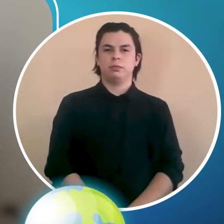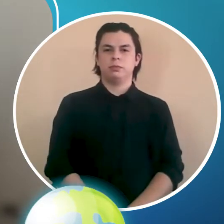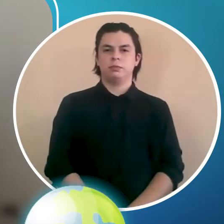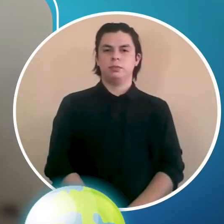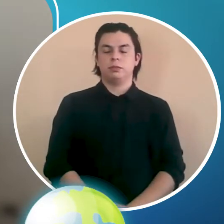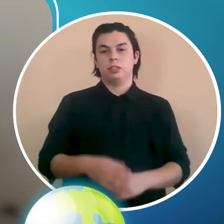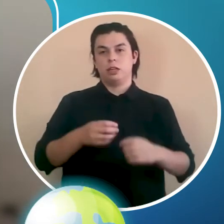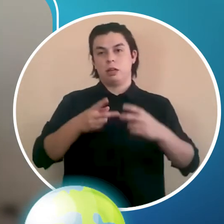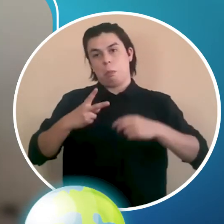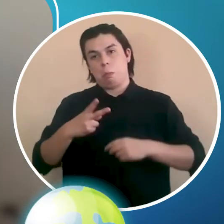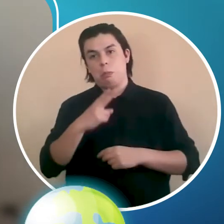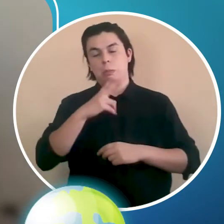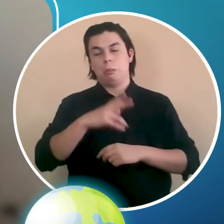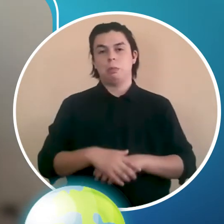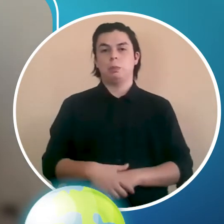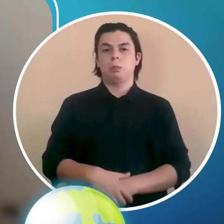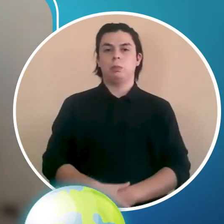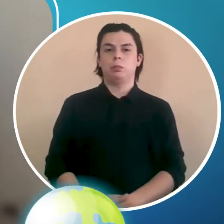Eso está, a recortar.